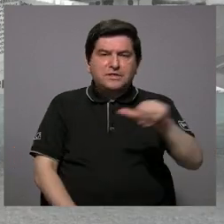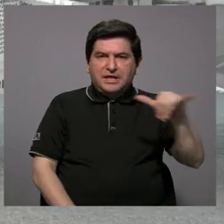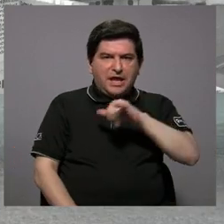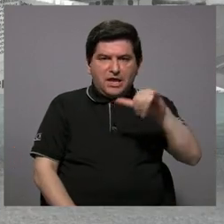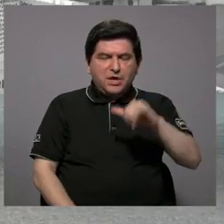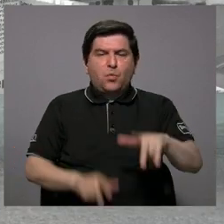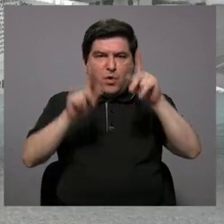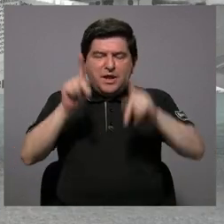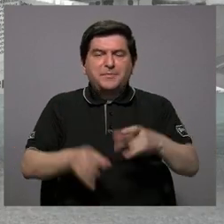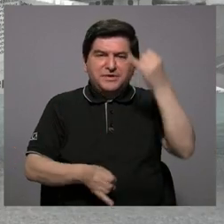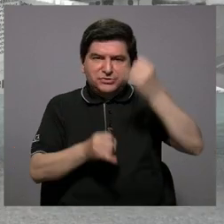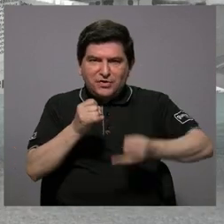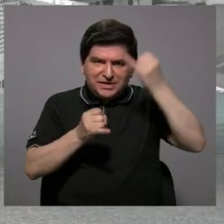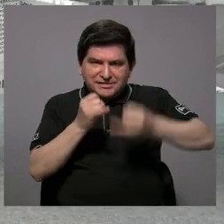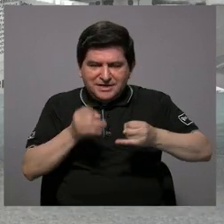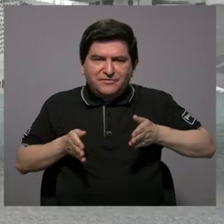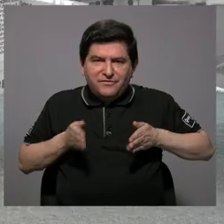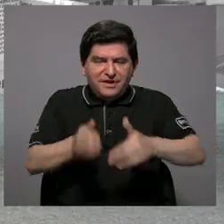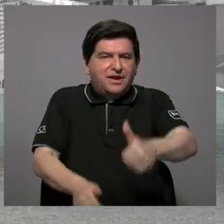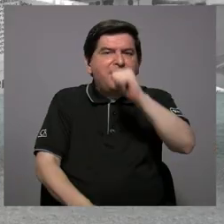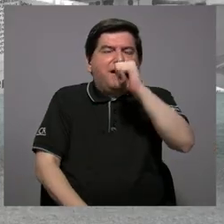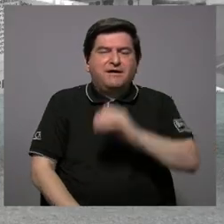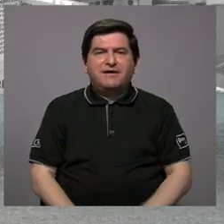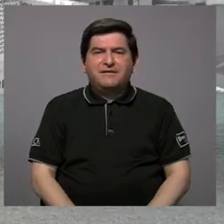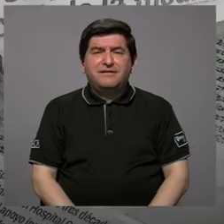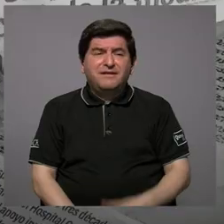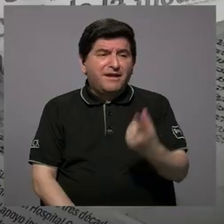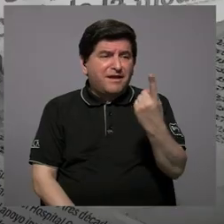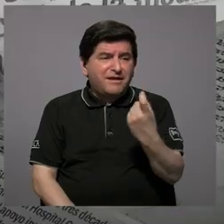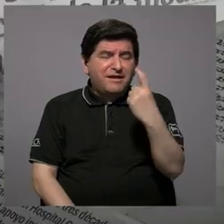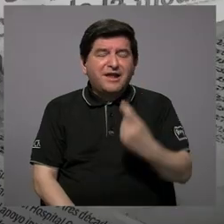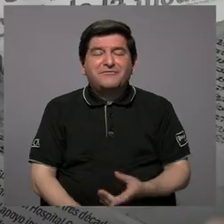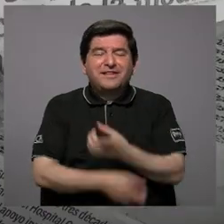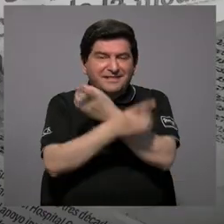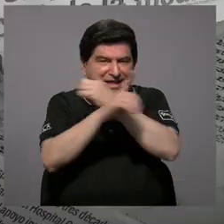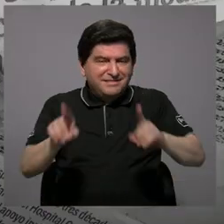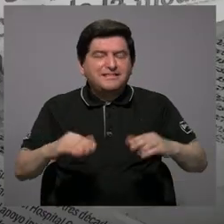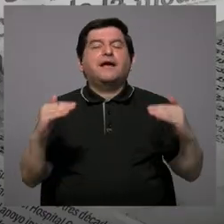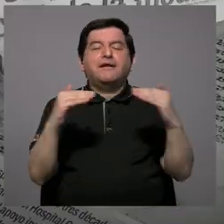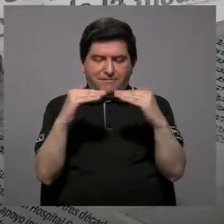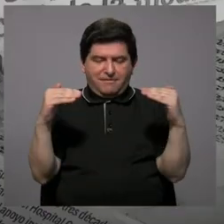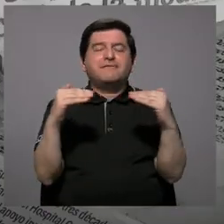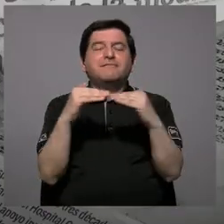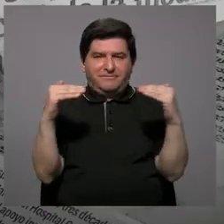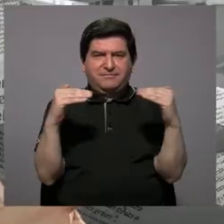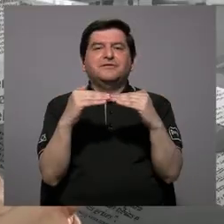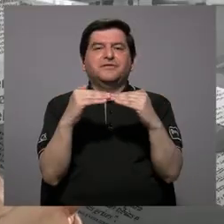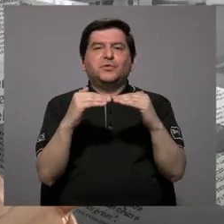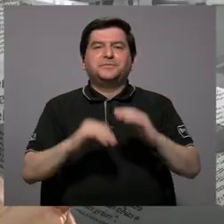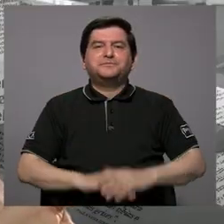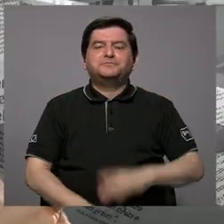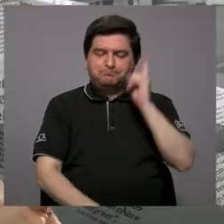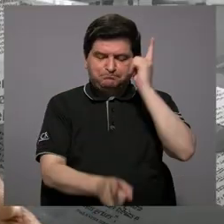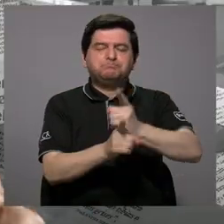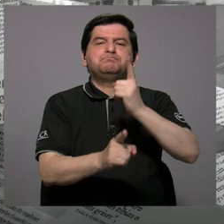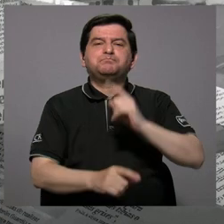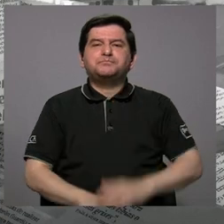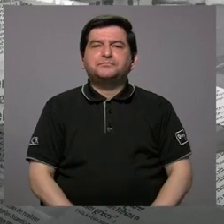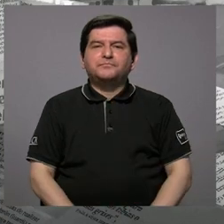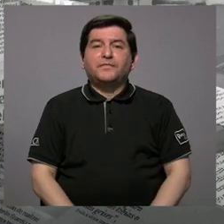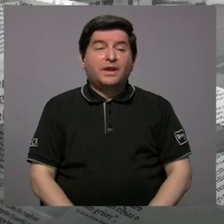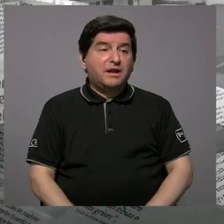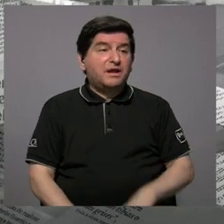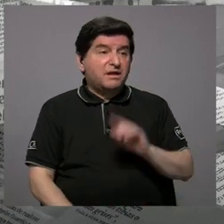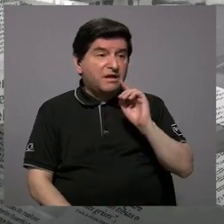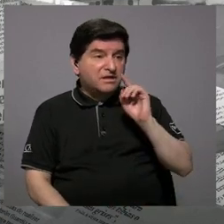nos falte a los que estamos al final de la ruta del agua que el faltante sea democrático equitativo que sea equitativo exactamente que si